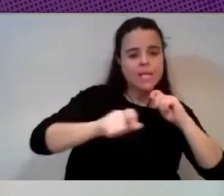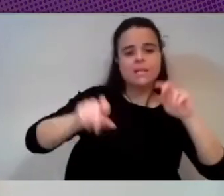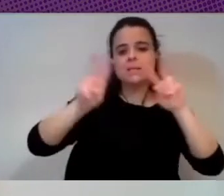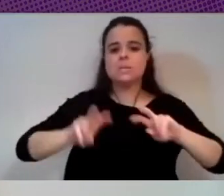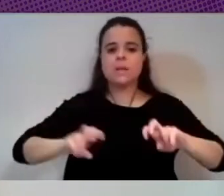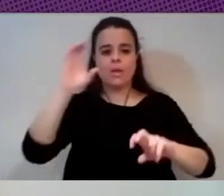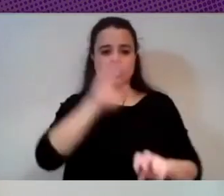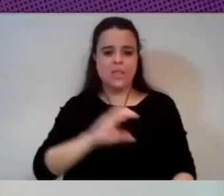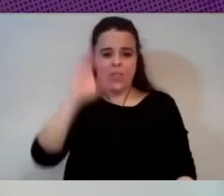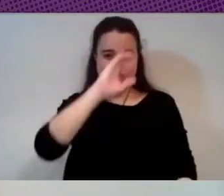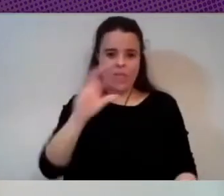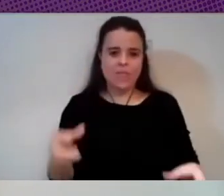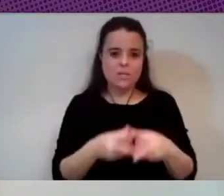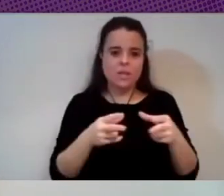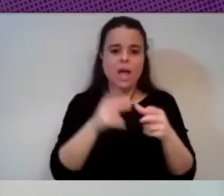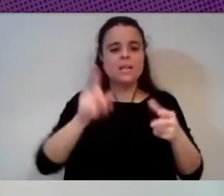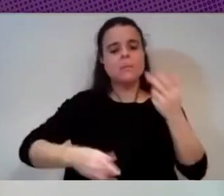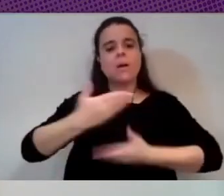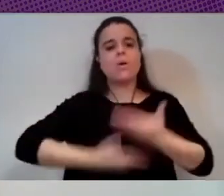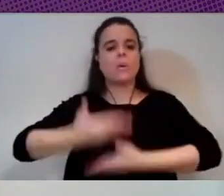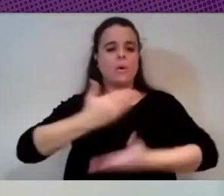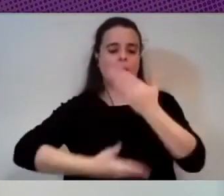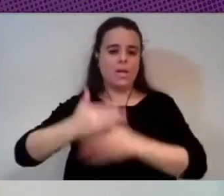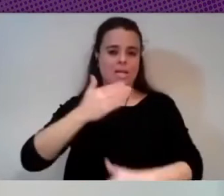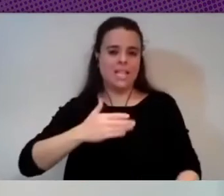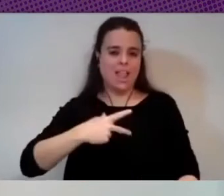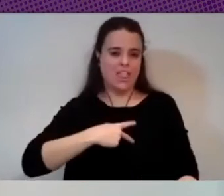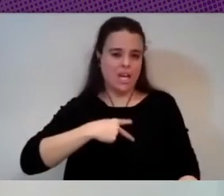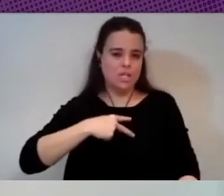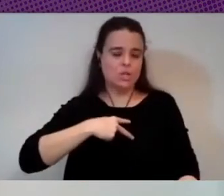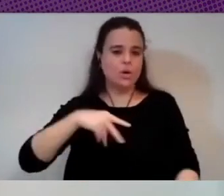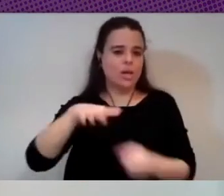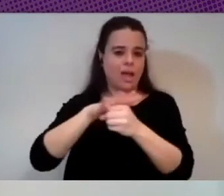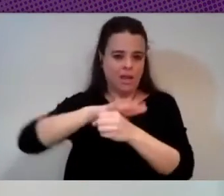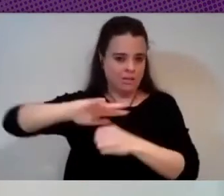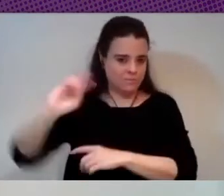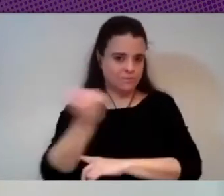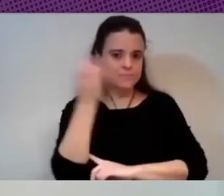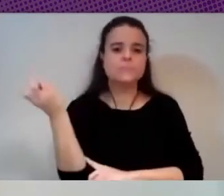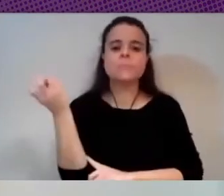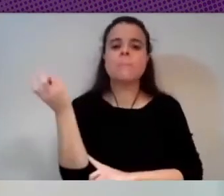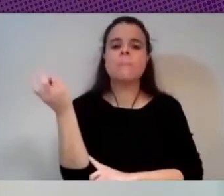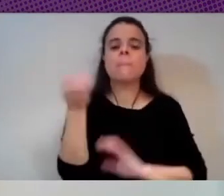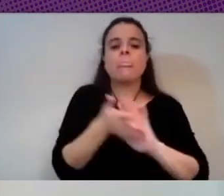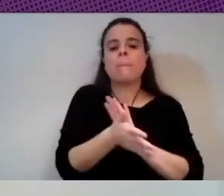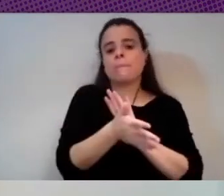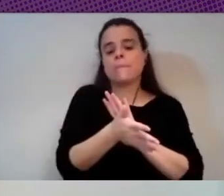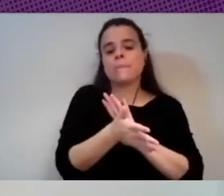y luego colaboradoras de derecho y de otras áreas y entonces pues bueno he tenido mucho trabajo de